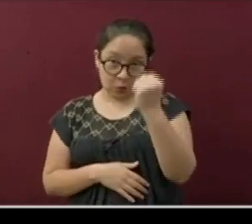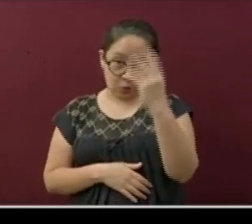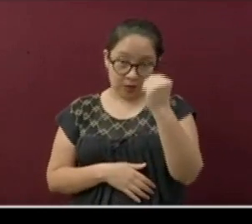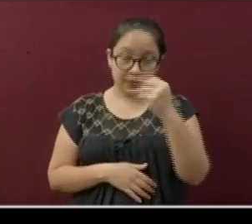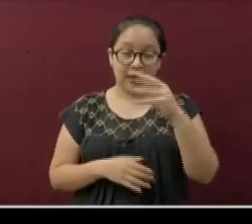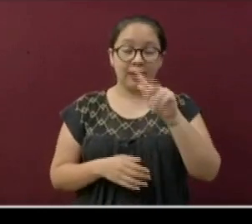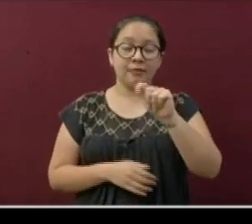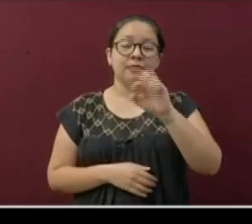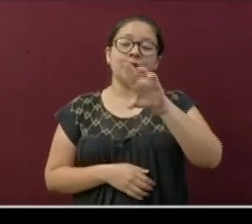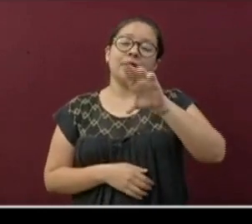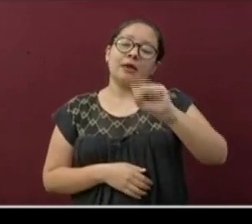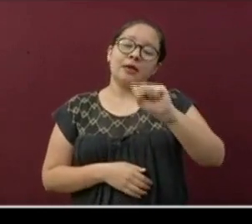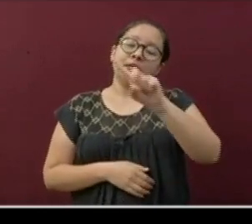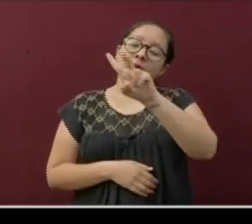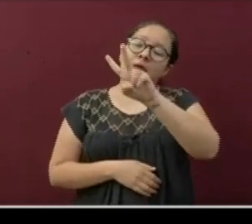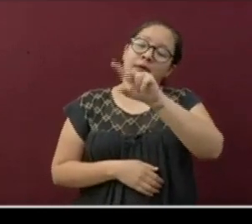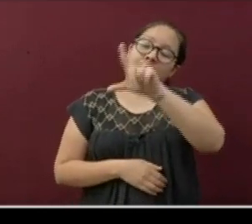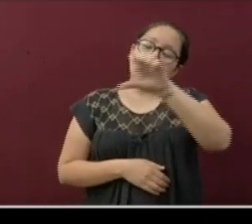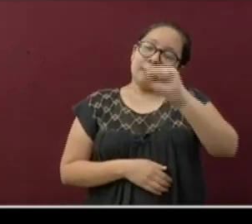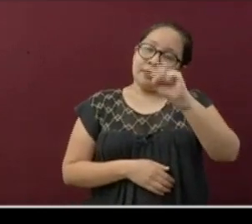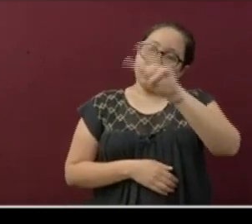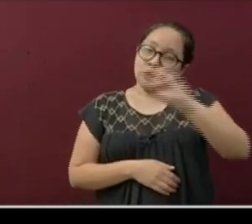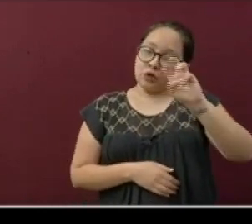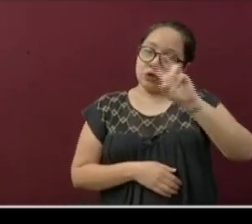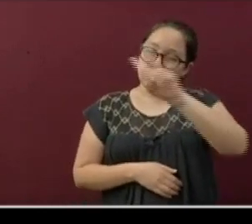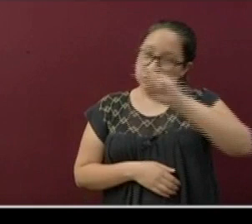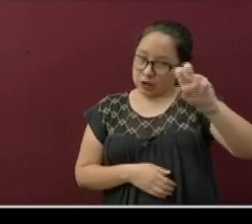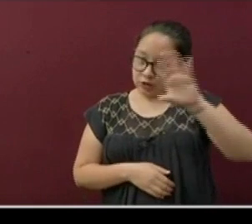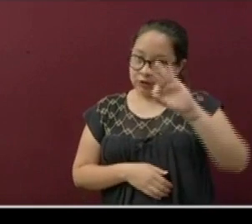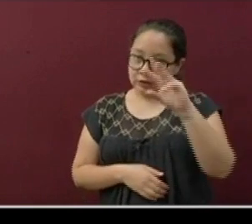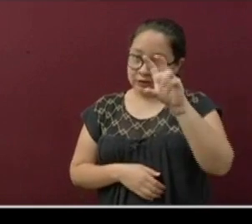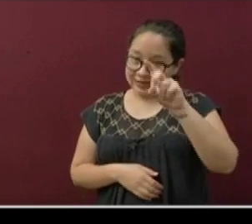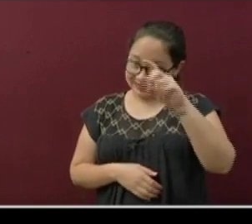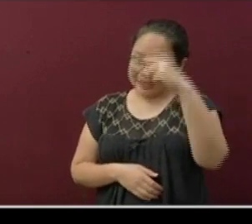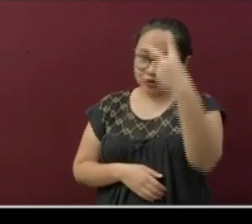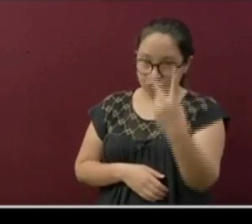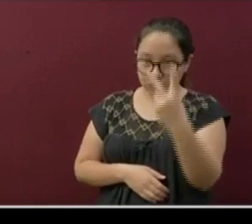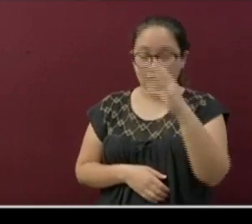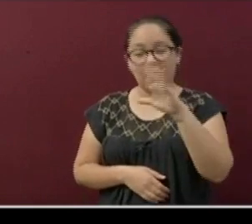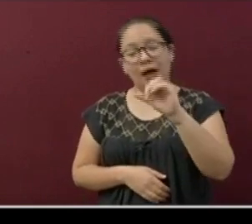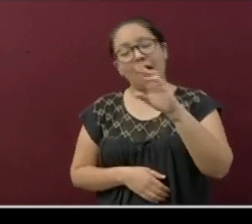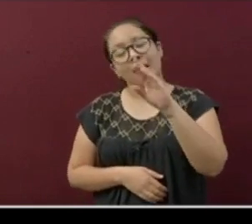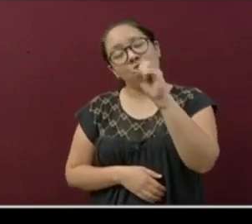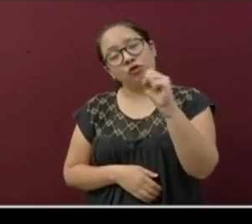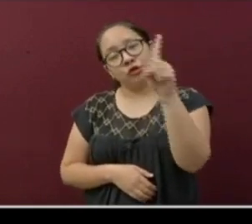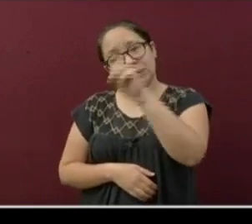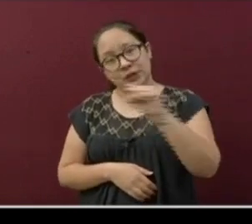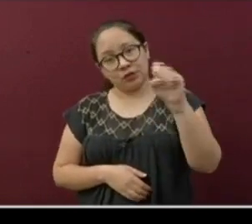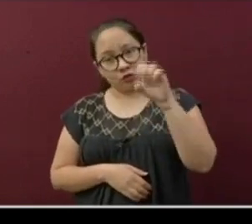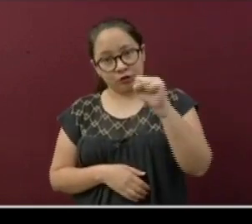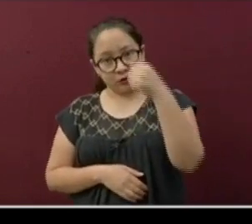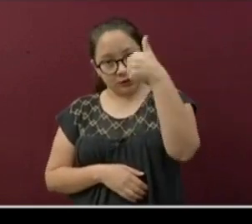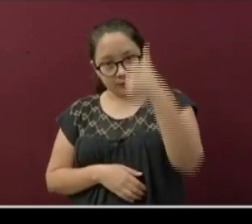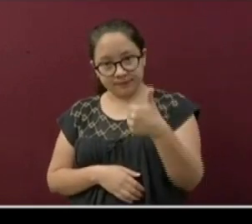Tres Valles 232 y Carlos Zacarrillo 166.